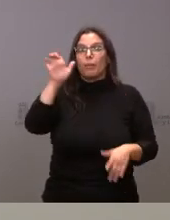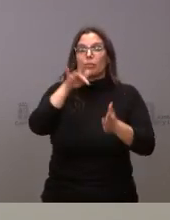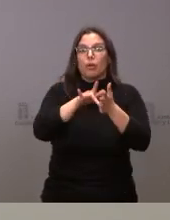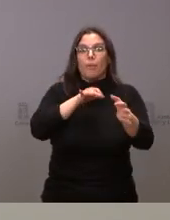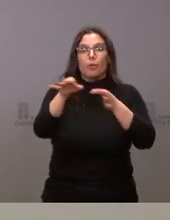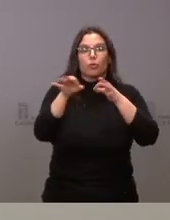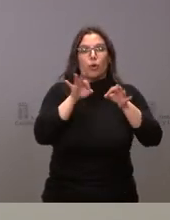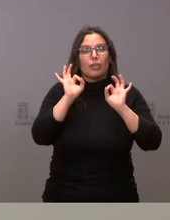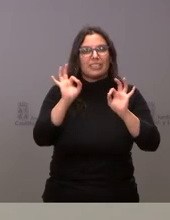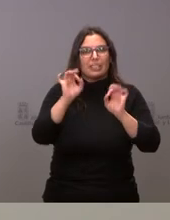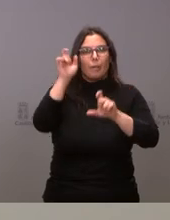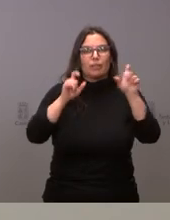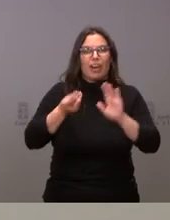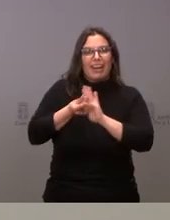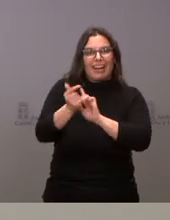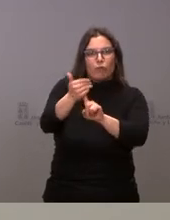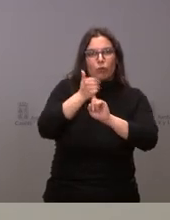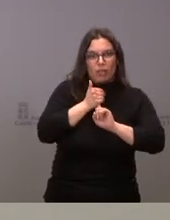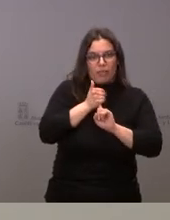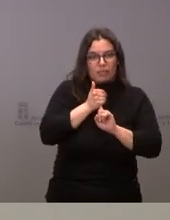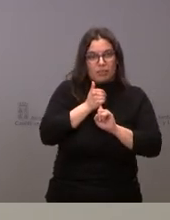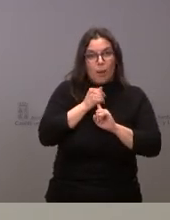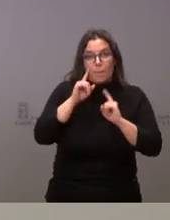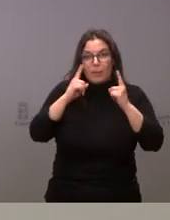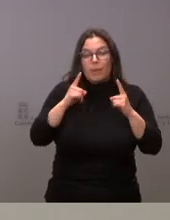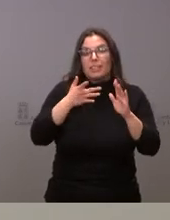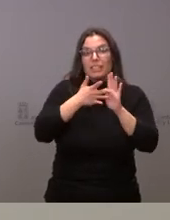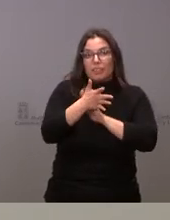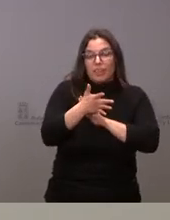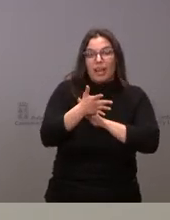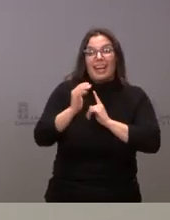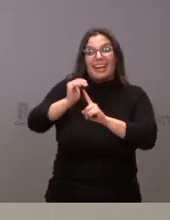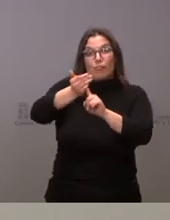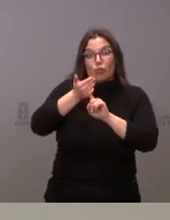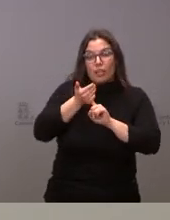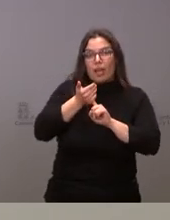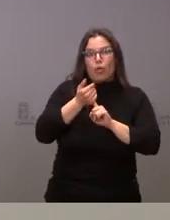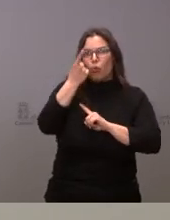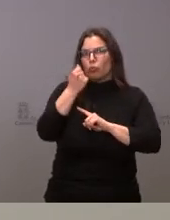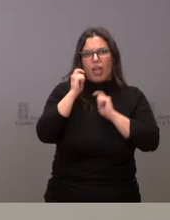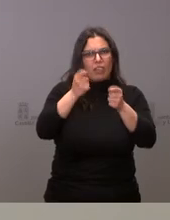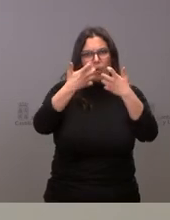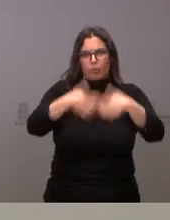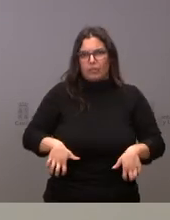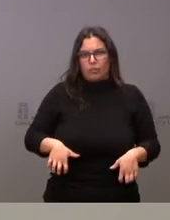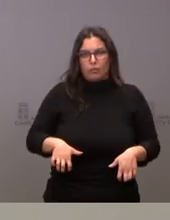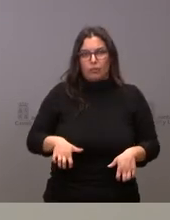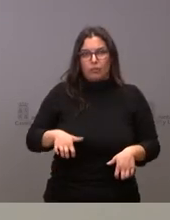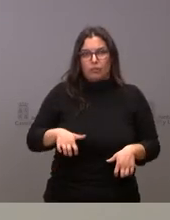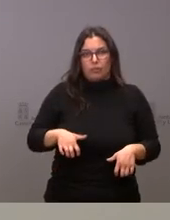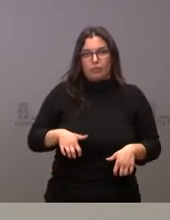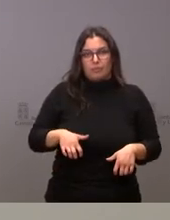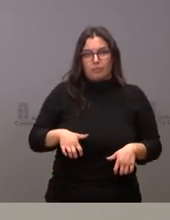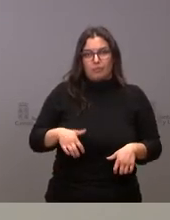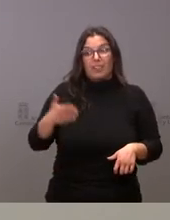protocolo específico para personas refugiadas que lo que permite es conceder el estatus de refugiado en el plazo de sólo un día hasta ahora se tardaba durante